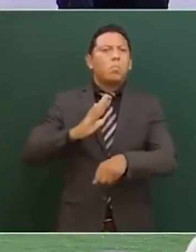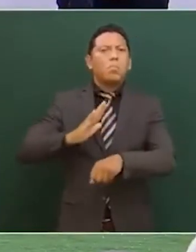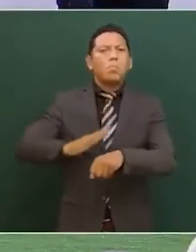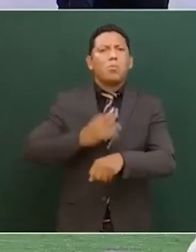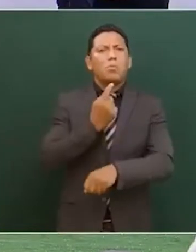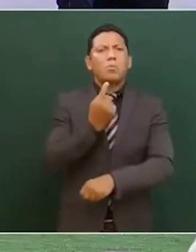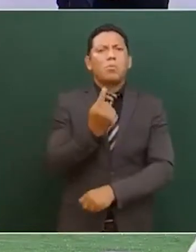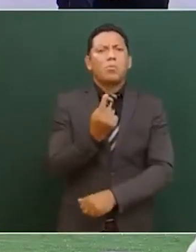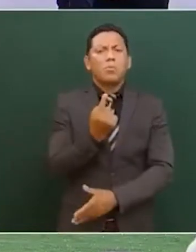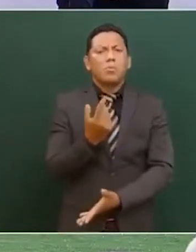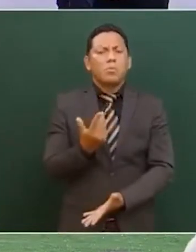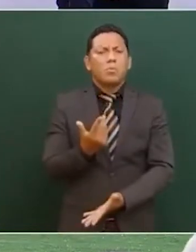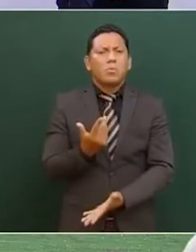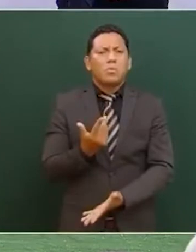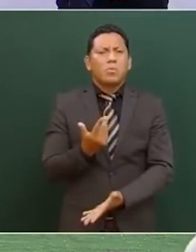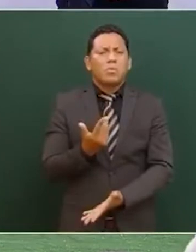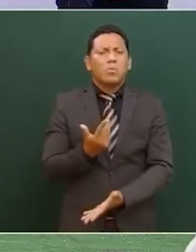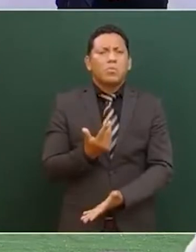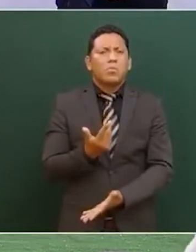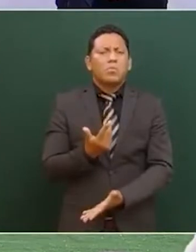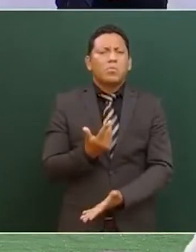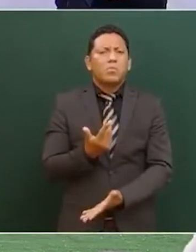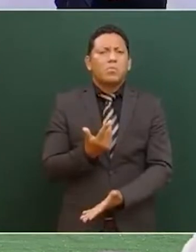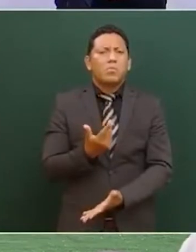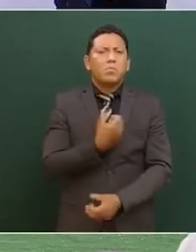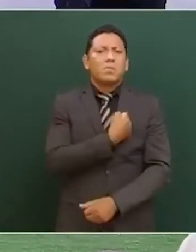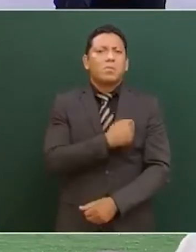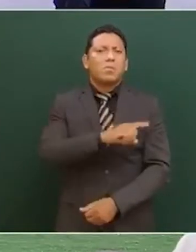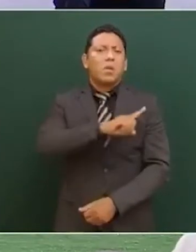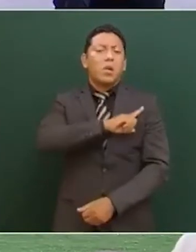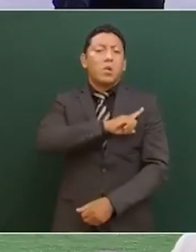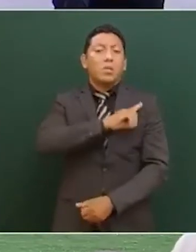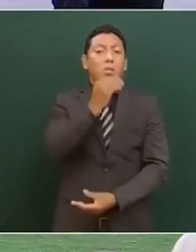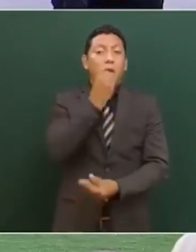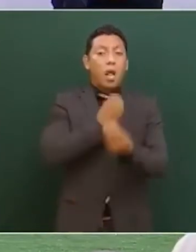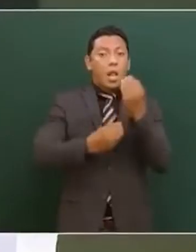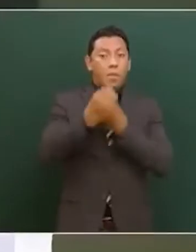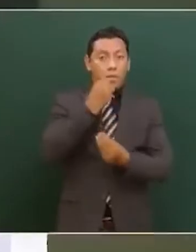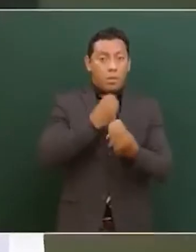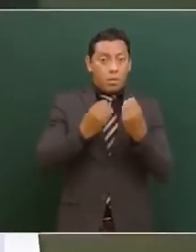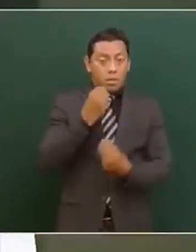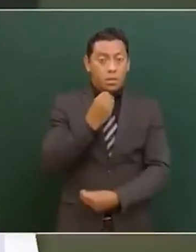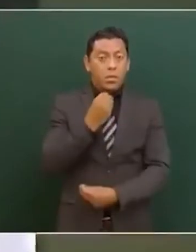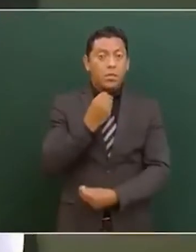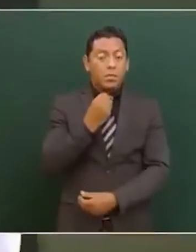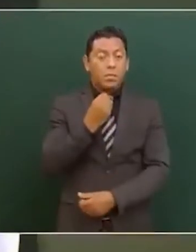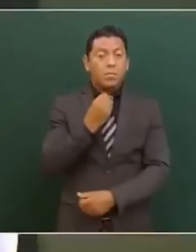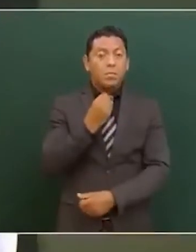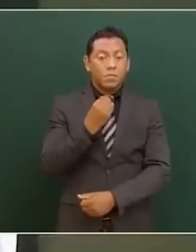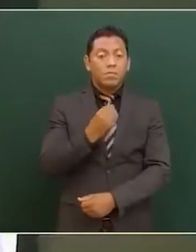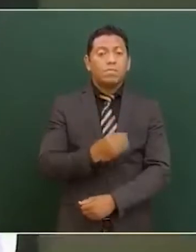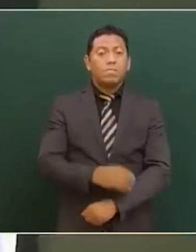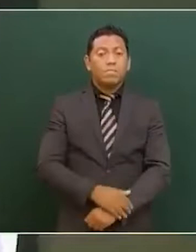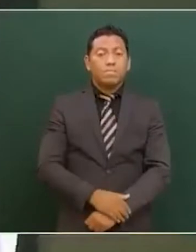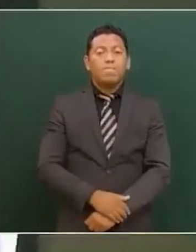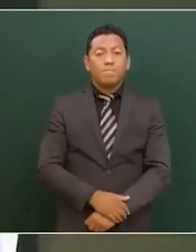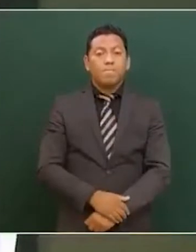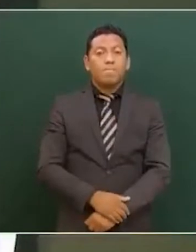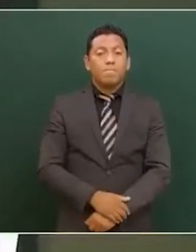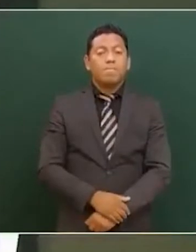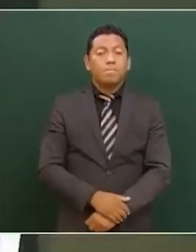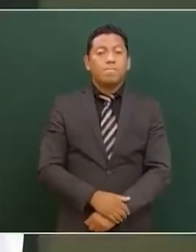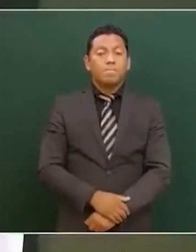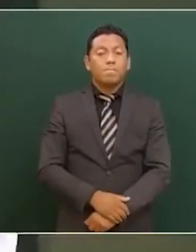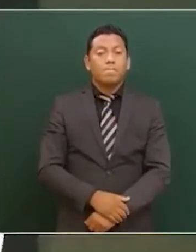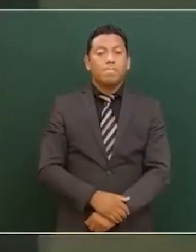la salud y la alimentación son